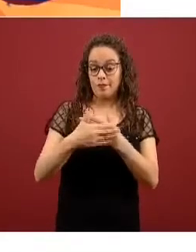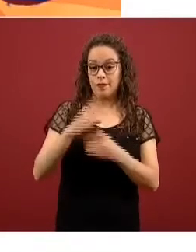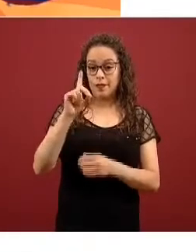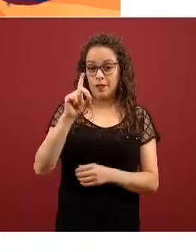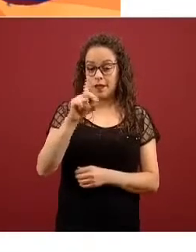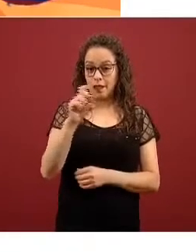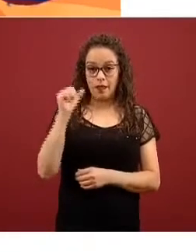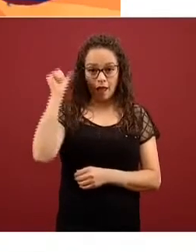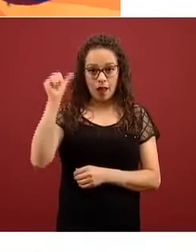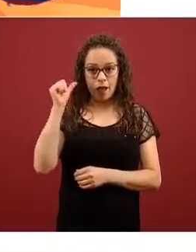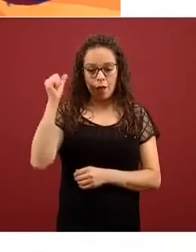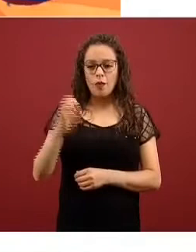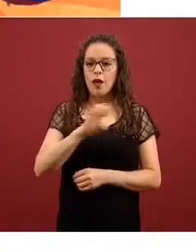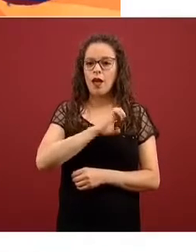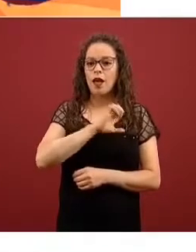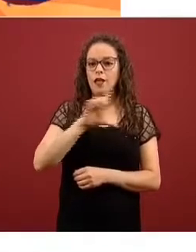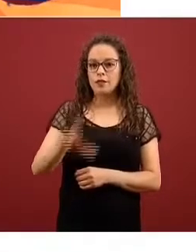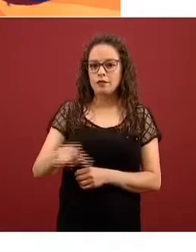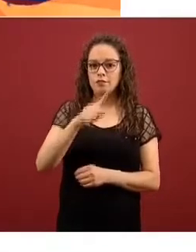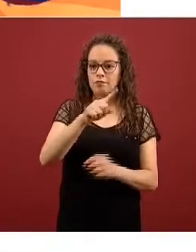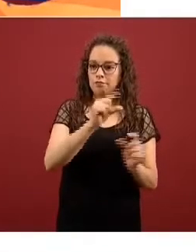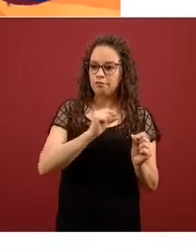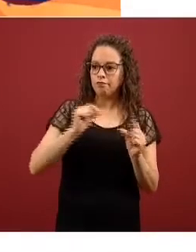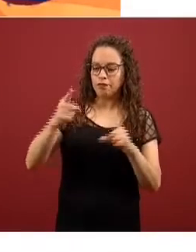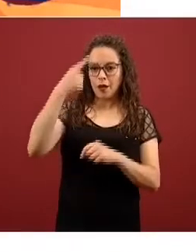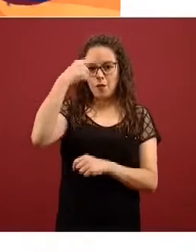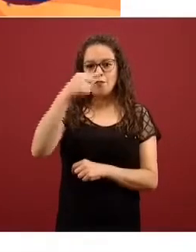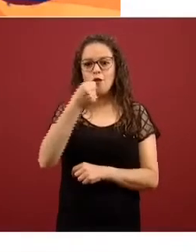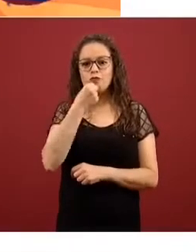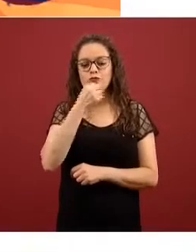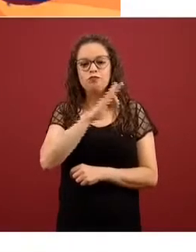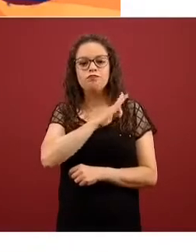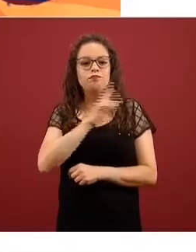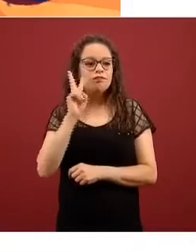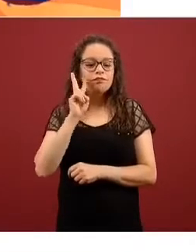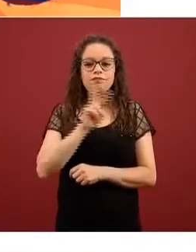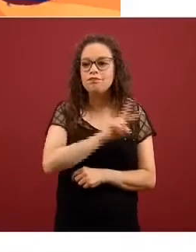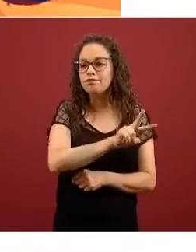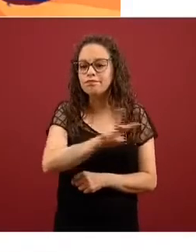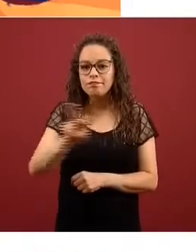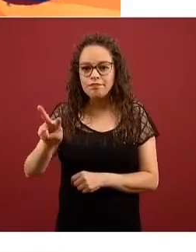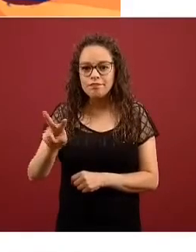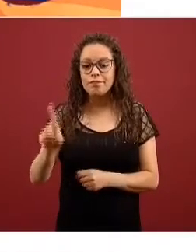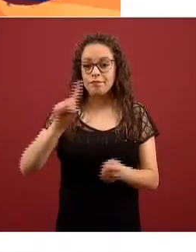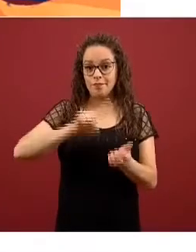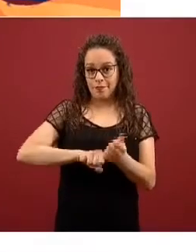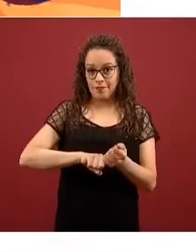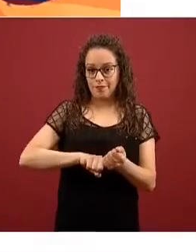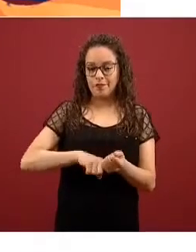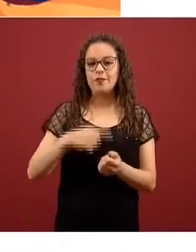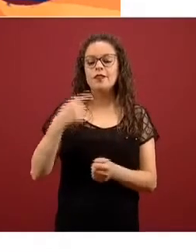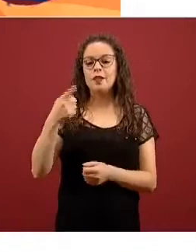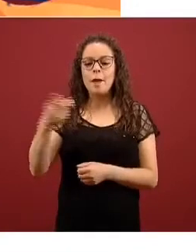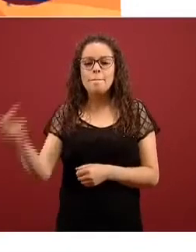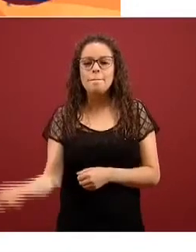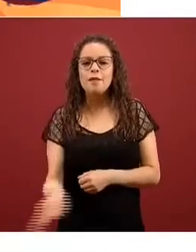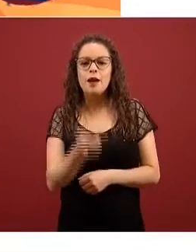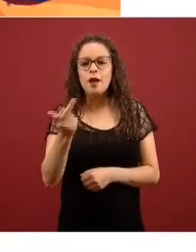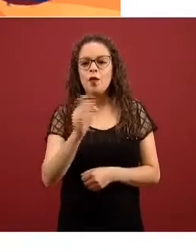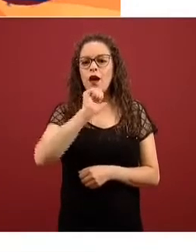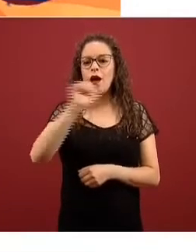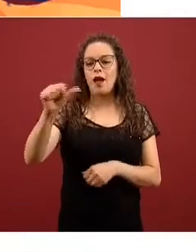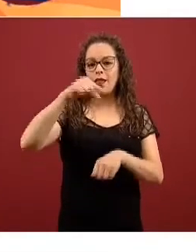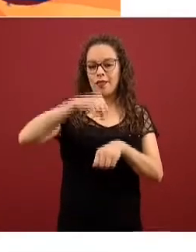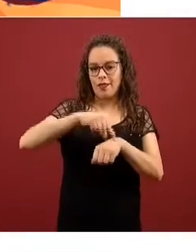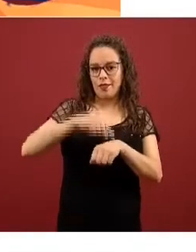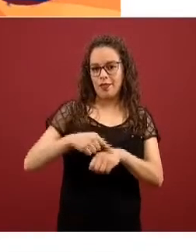especial para los niños. Incluso temores. Por eso, este sábado y domingo, pregúntale al Dr. Gatell. Manda un video de hasta